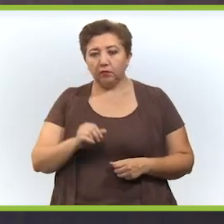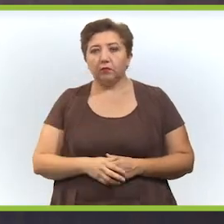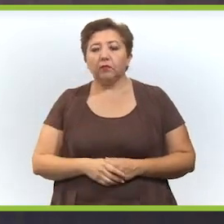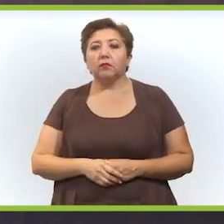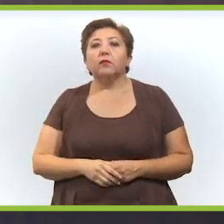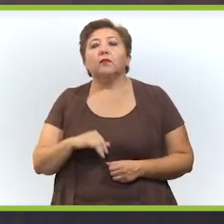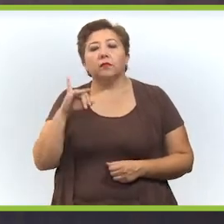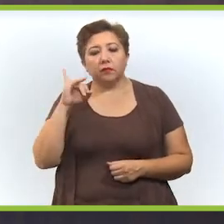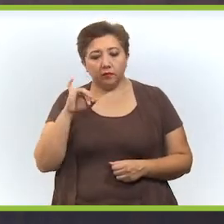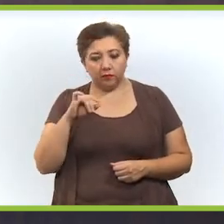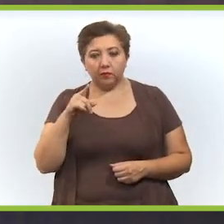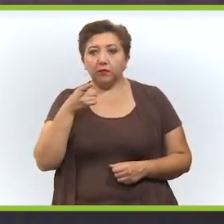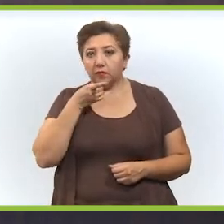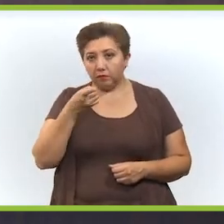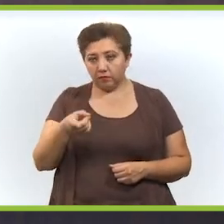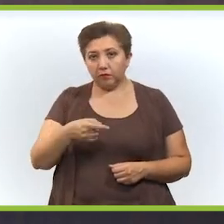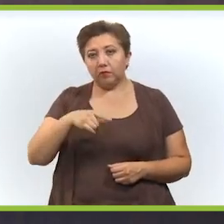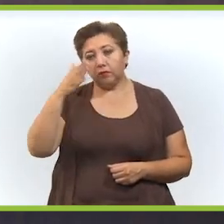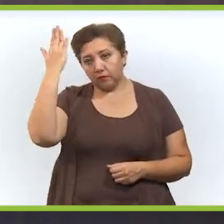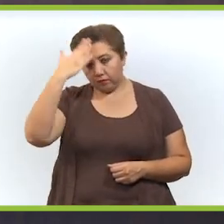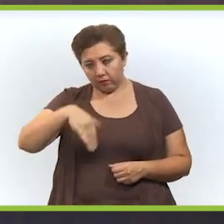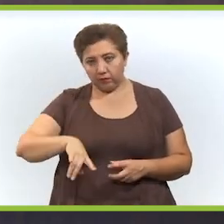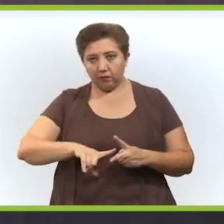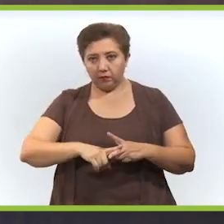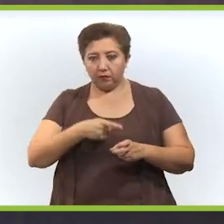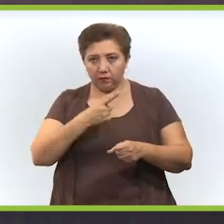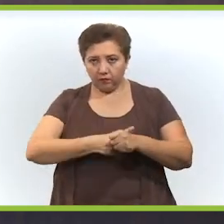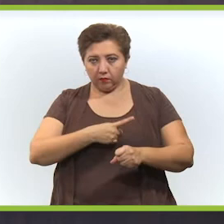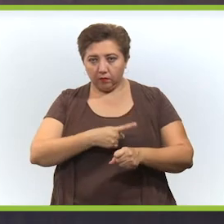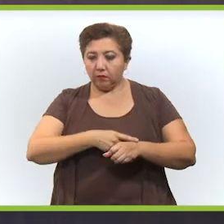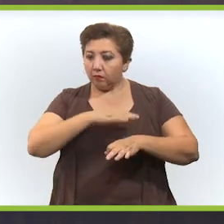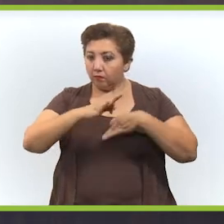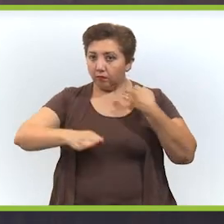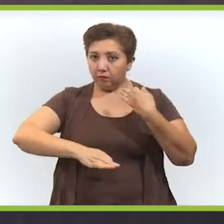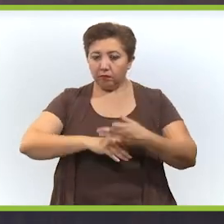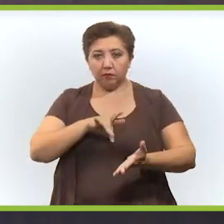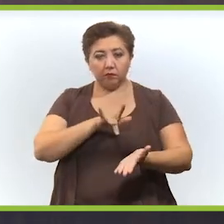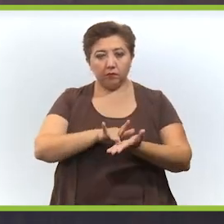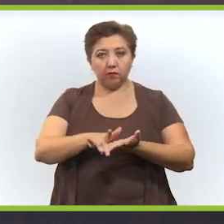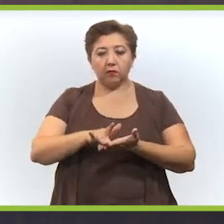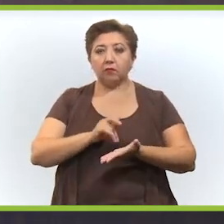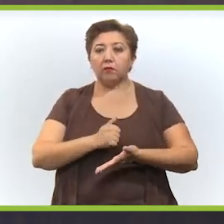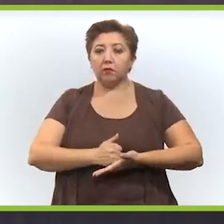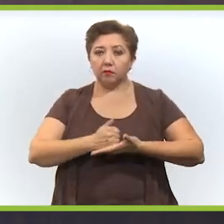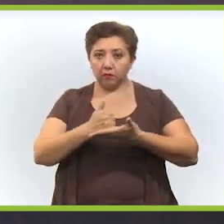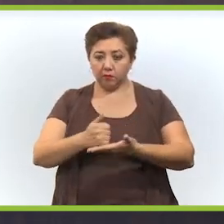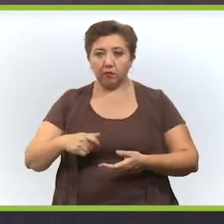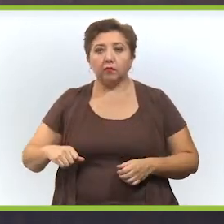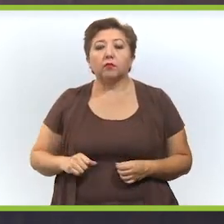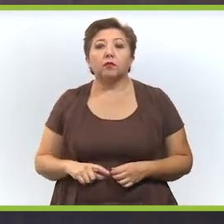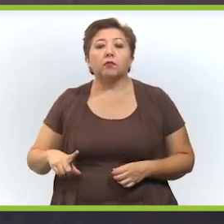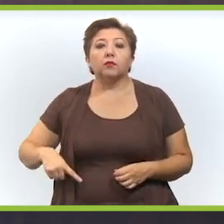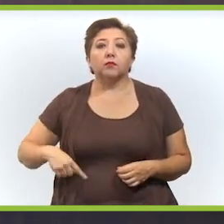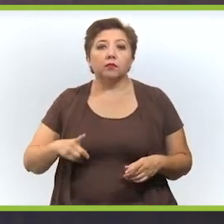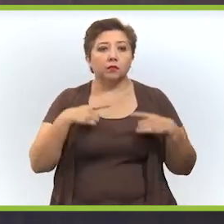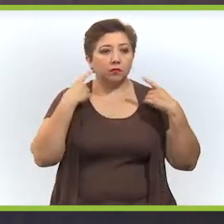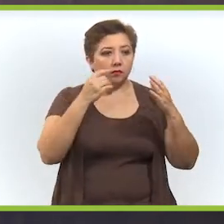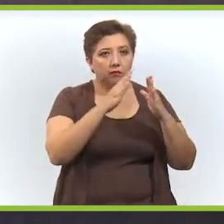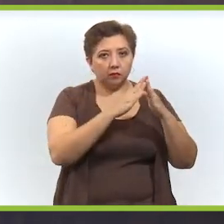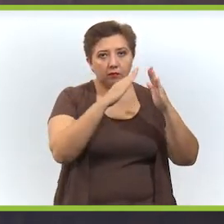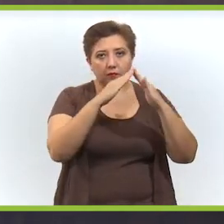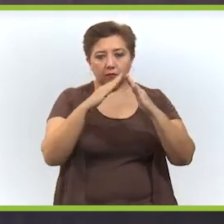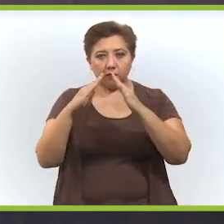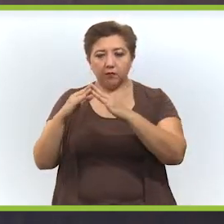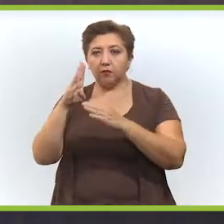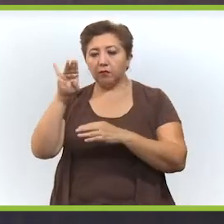prácticamente todos los apoyos del gobierno del Estado se han repartido casa por casa. El tema de las becas, que por cierto, también ahorita estamos entregando 16